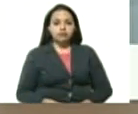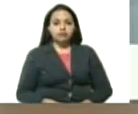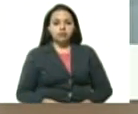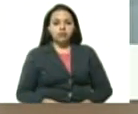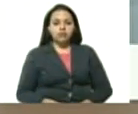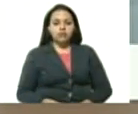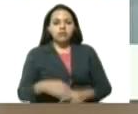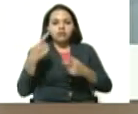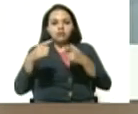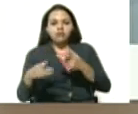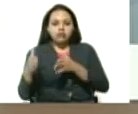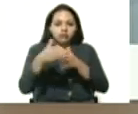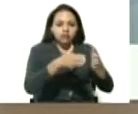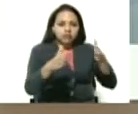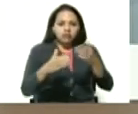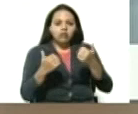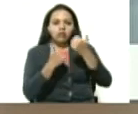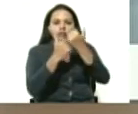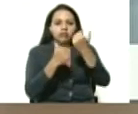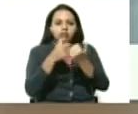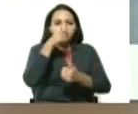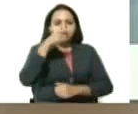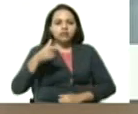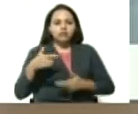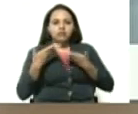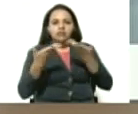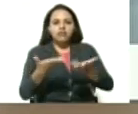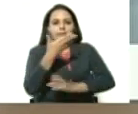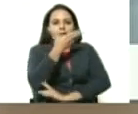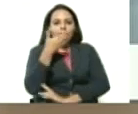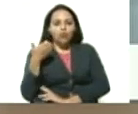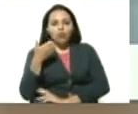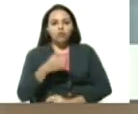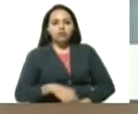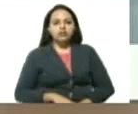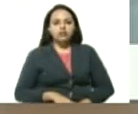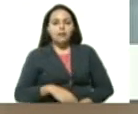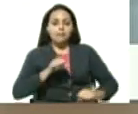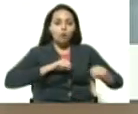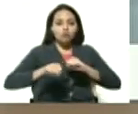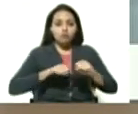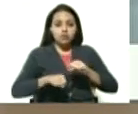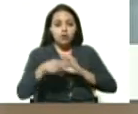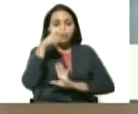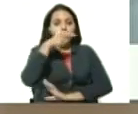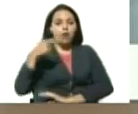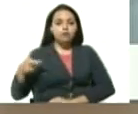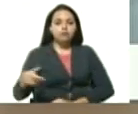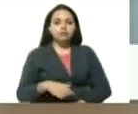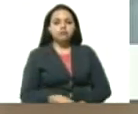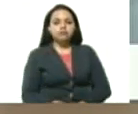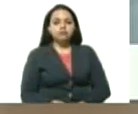rutas para apoyar a nuestro pueblo, mejorar la capacidad de movilidad de nuestro pueblo.